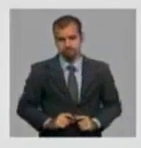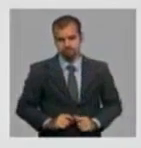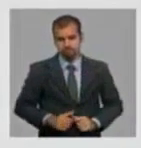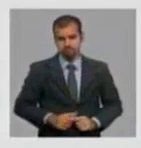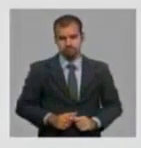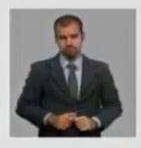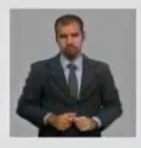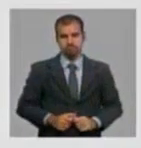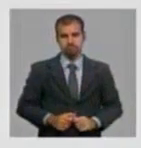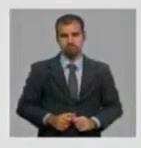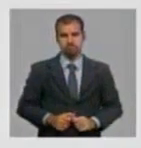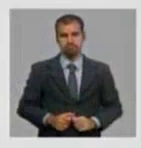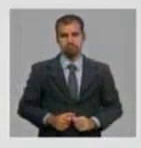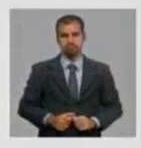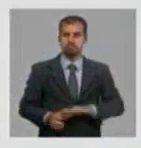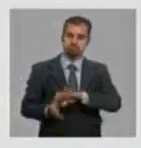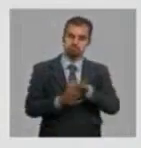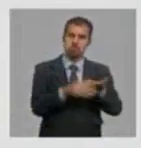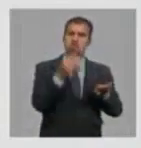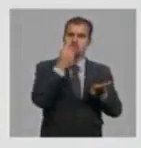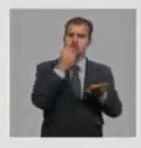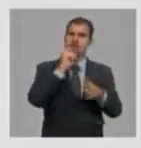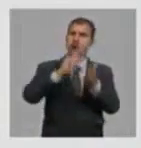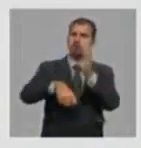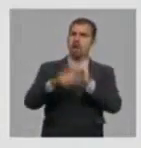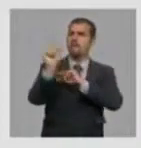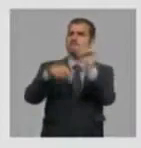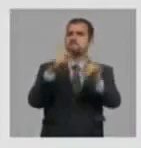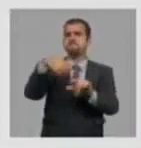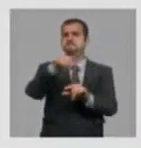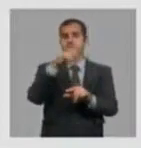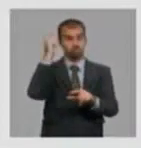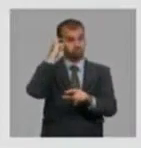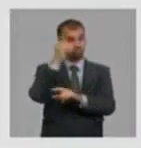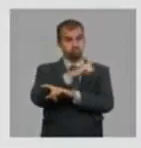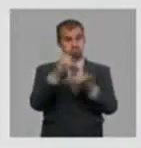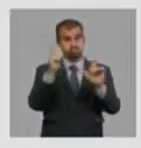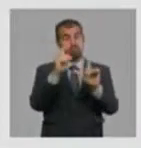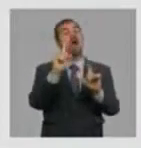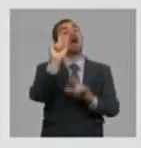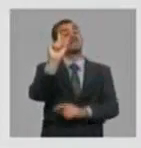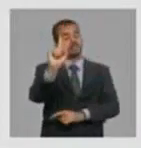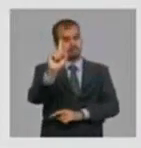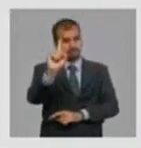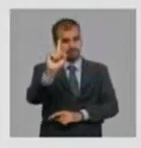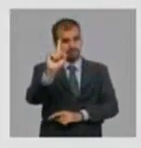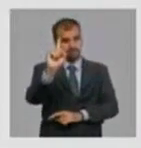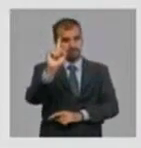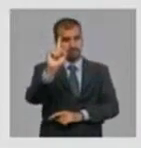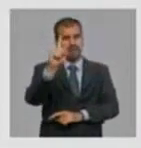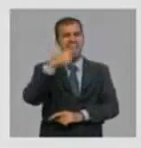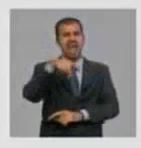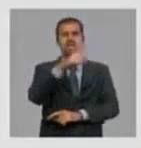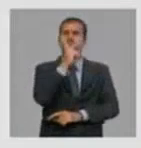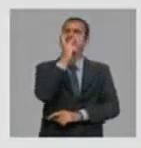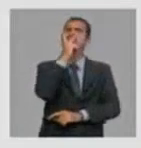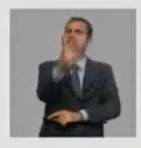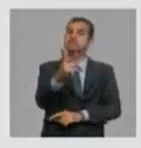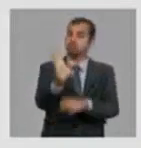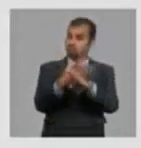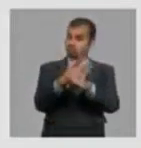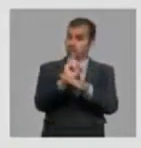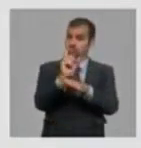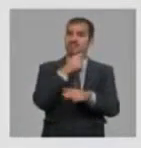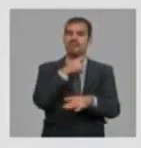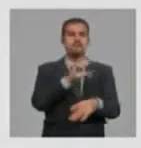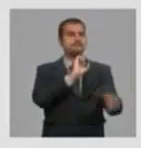Pueden además contratar especialistas de... Ah, tiene un tratamiento tributario diferenciado. ¿Qué significa eso? Si una